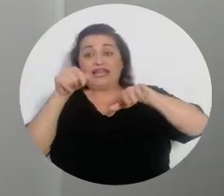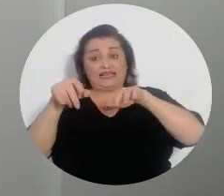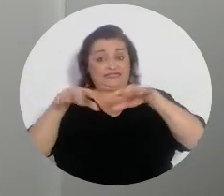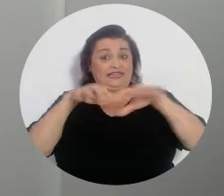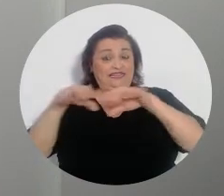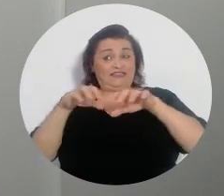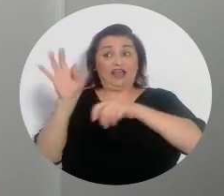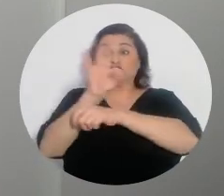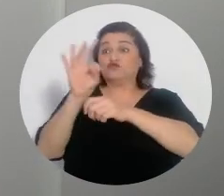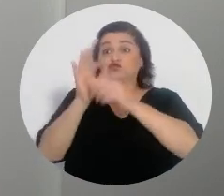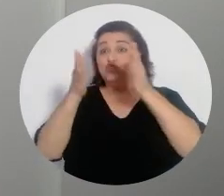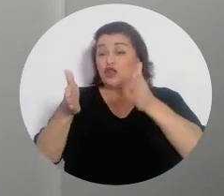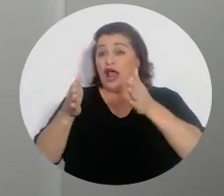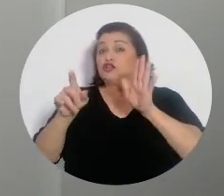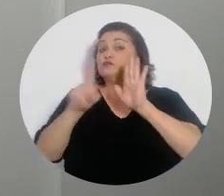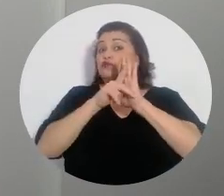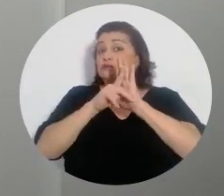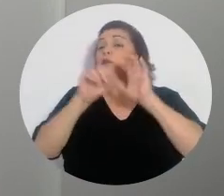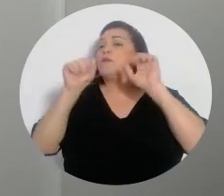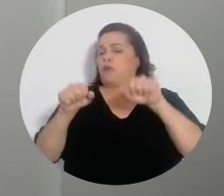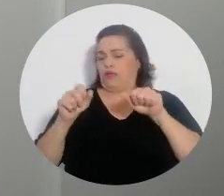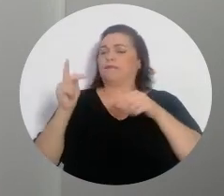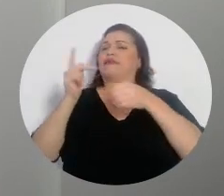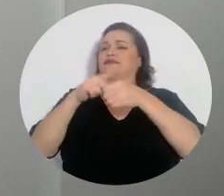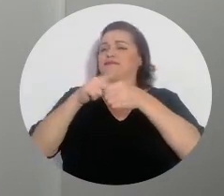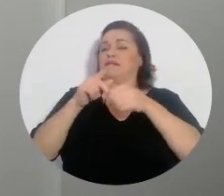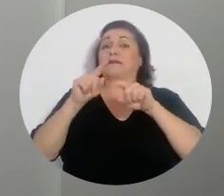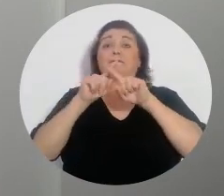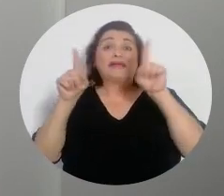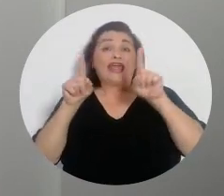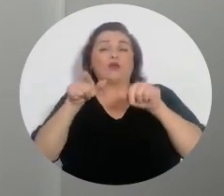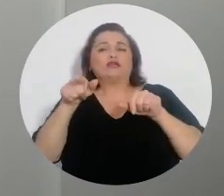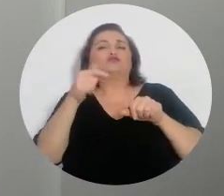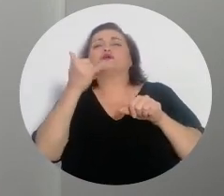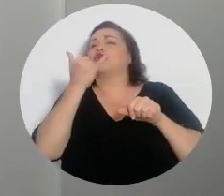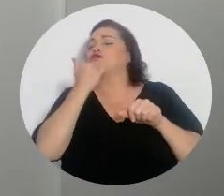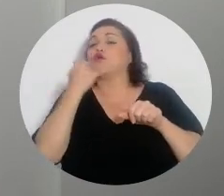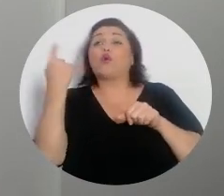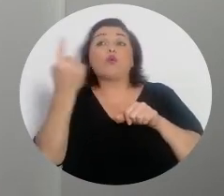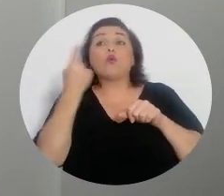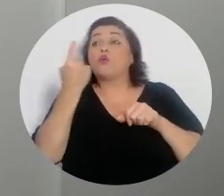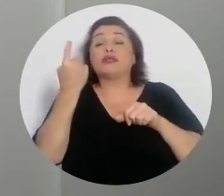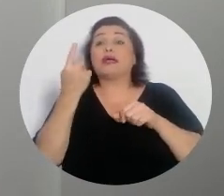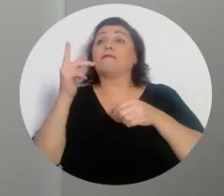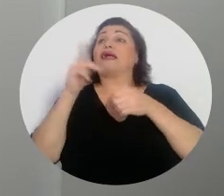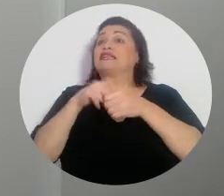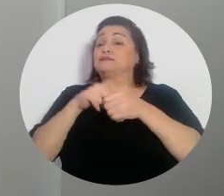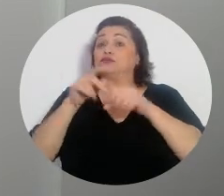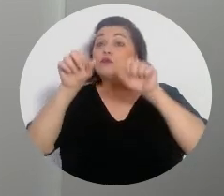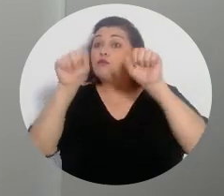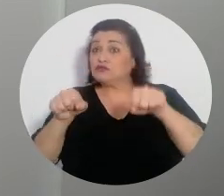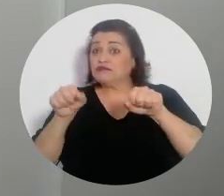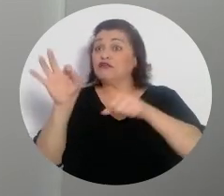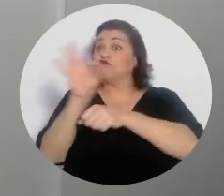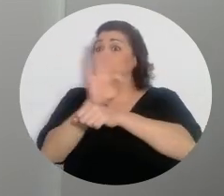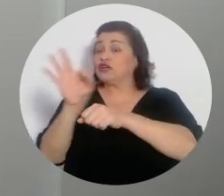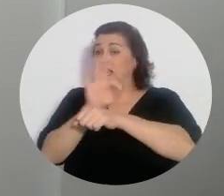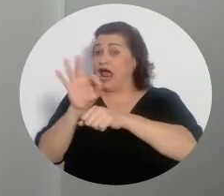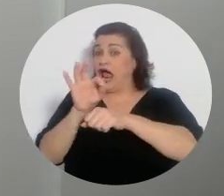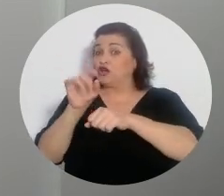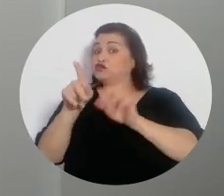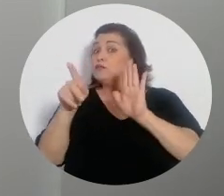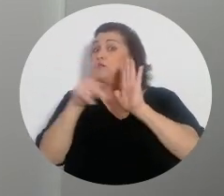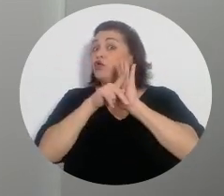cuales estos funcionarios, con la restricción absoluta, pueden participar. Sin embargo, esto es un error. La única participación posible a los funcionarios